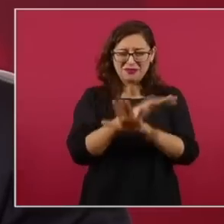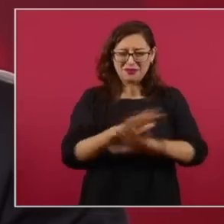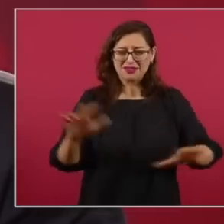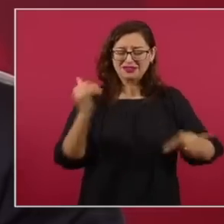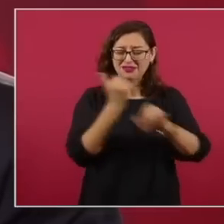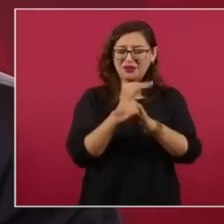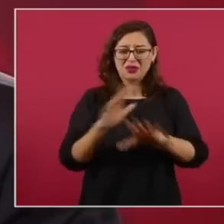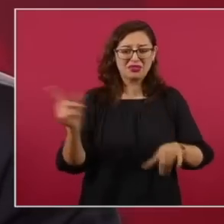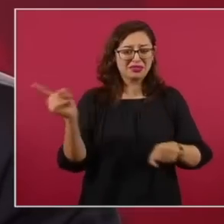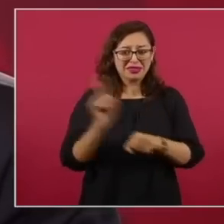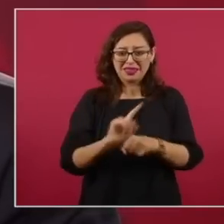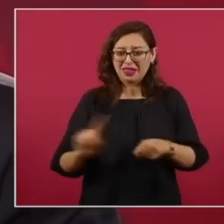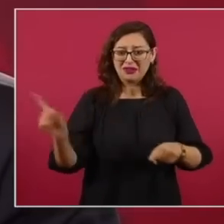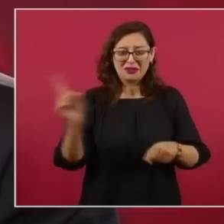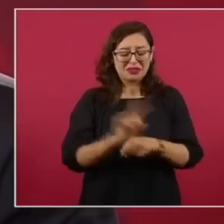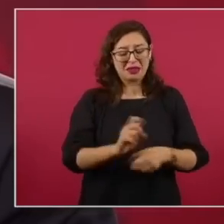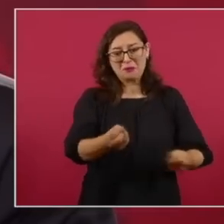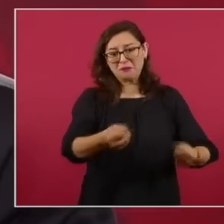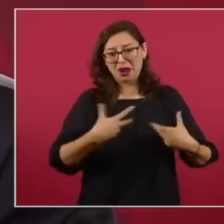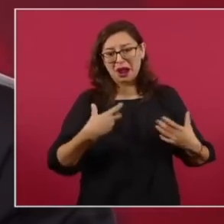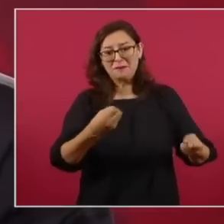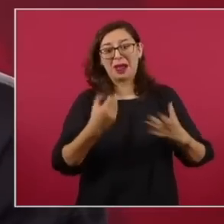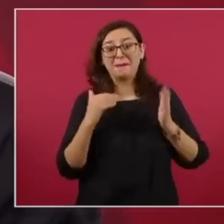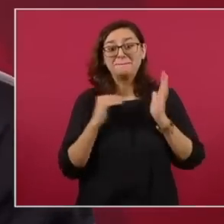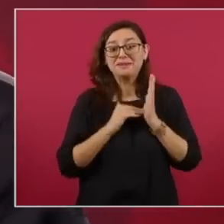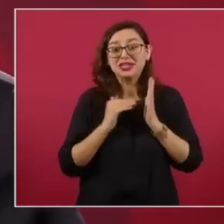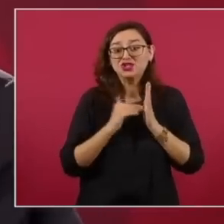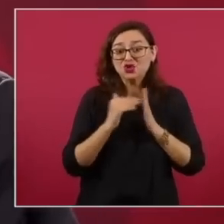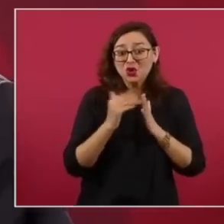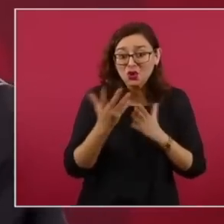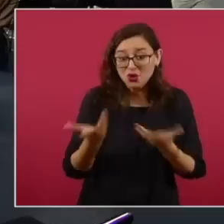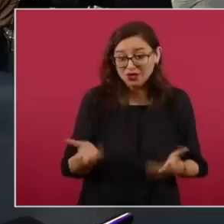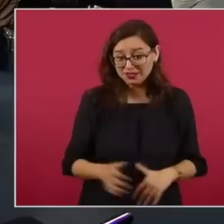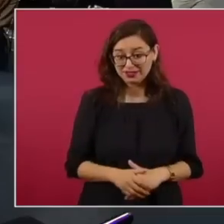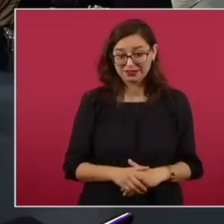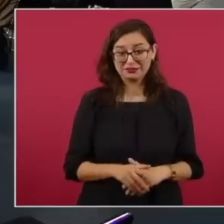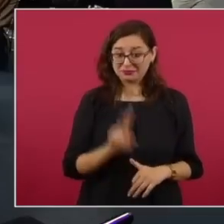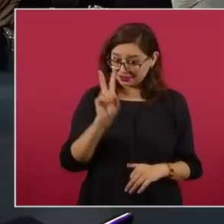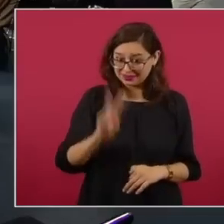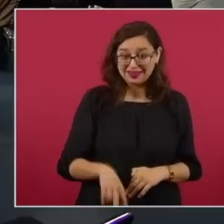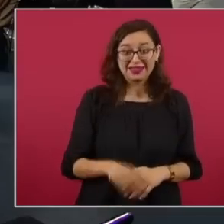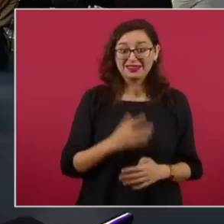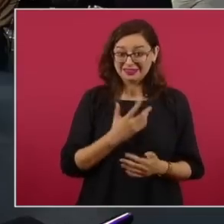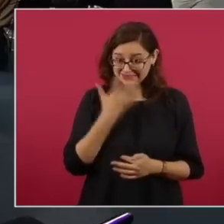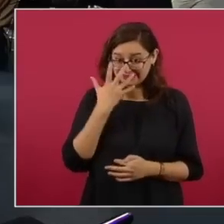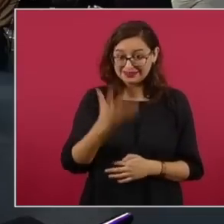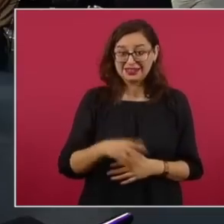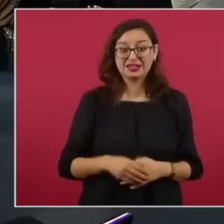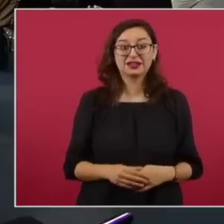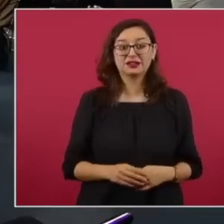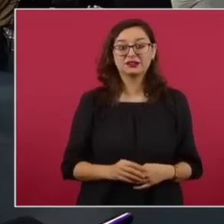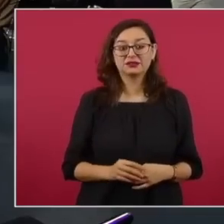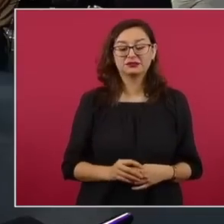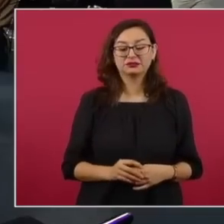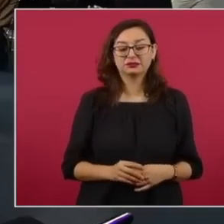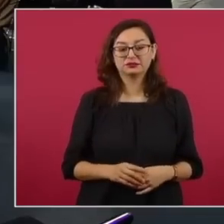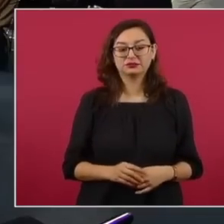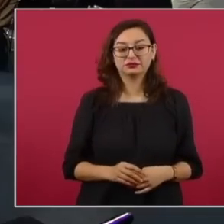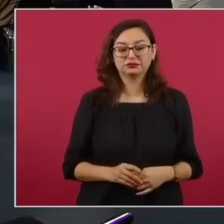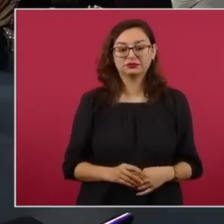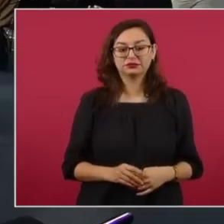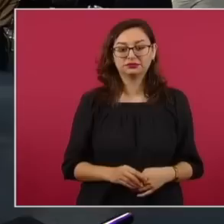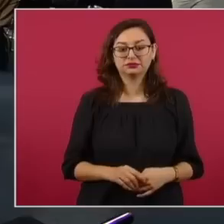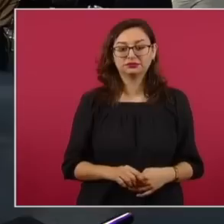No estoy exagerando. Ahora, hay una serie de otras cosas que no se refieren a personas